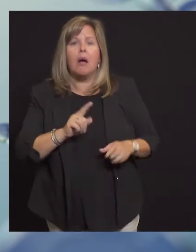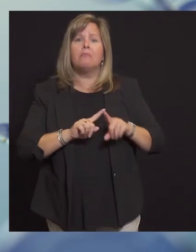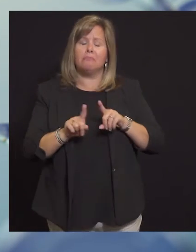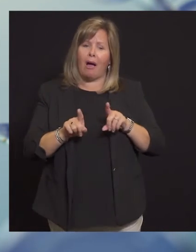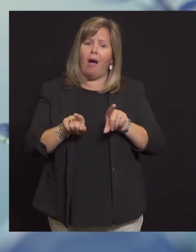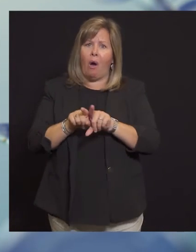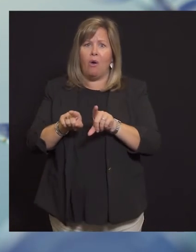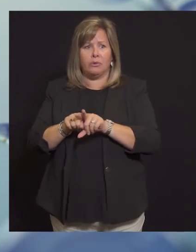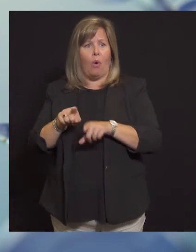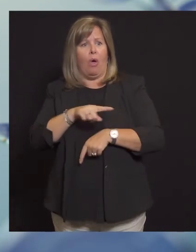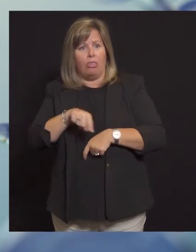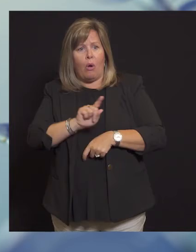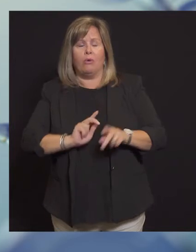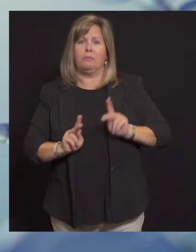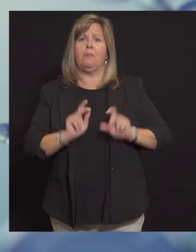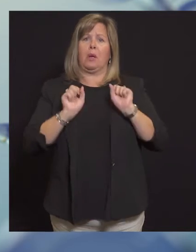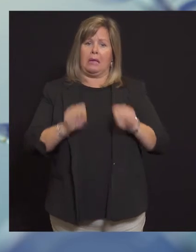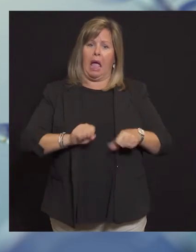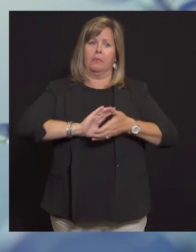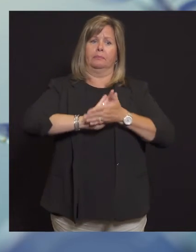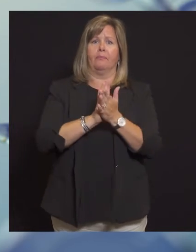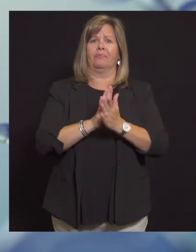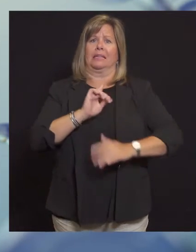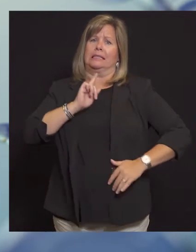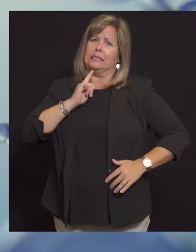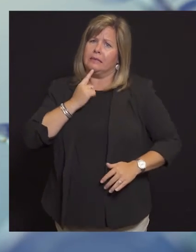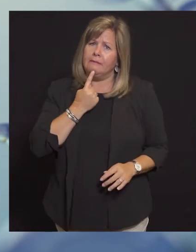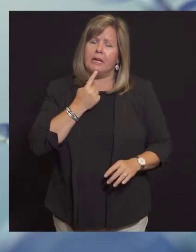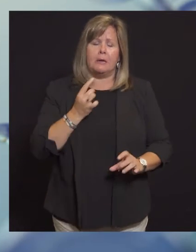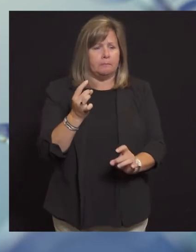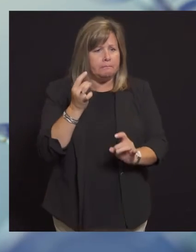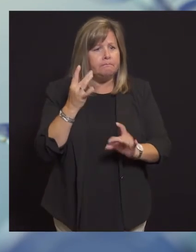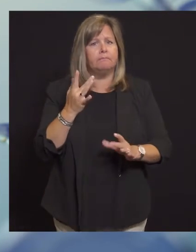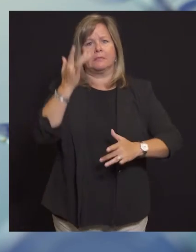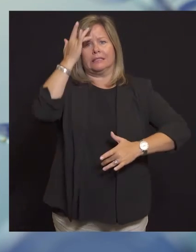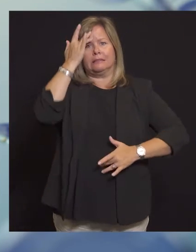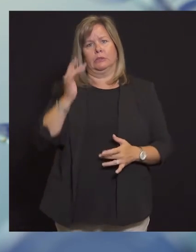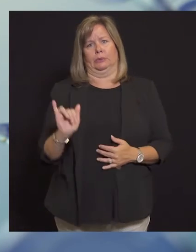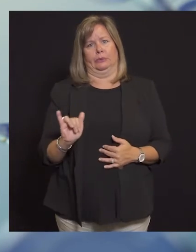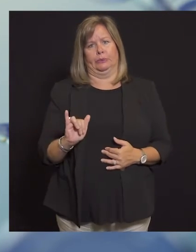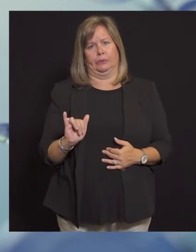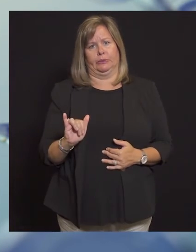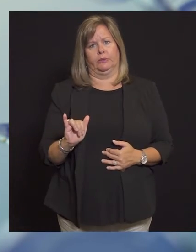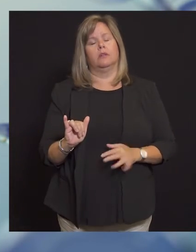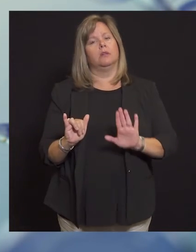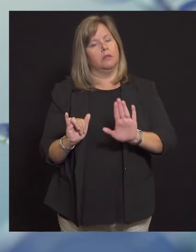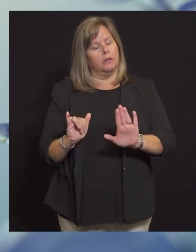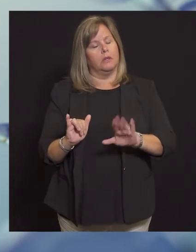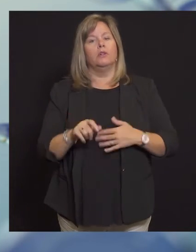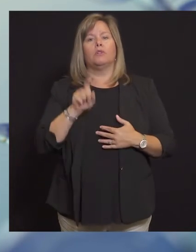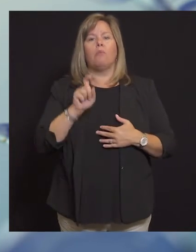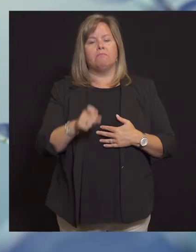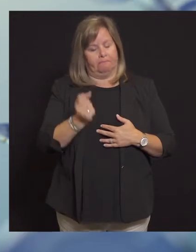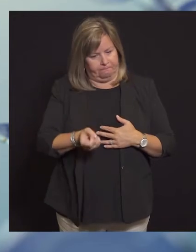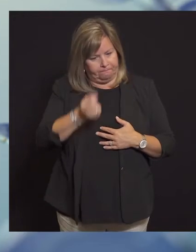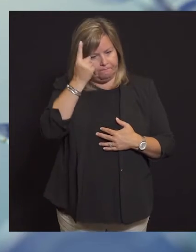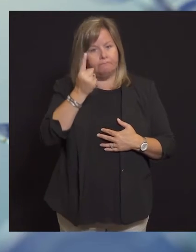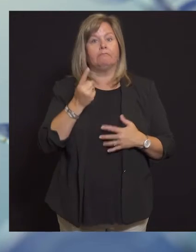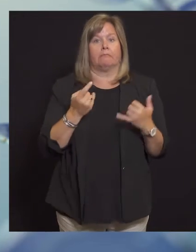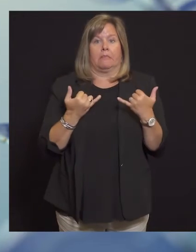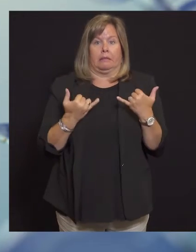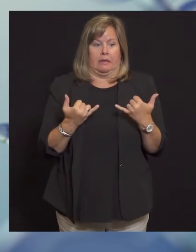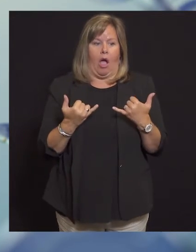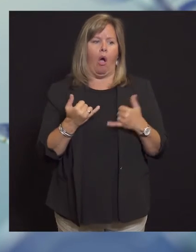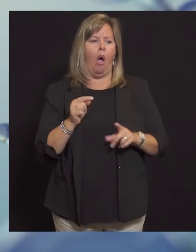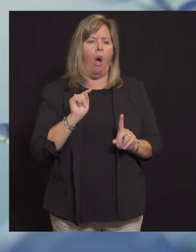personas sanas por cualquier razón que no entendemos completamente, también se deteriorarán hasta convertirse en un caso